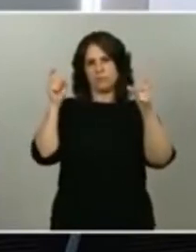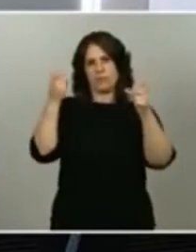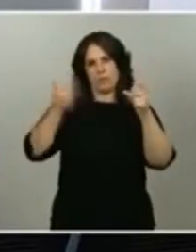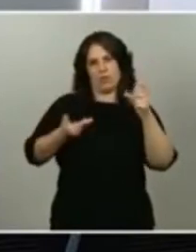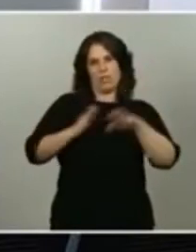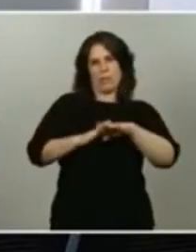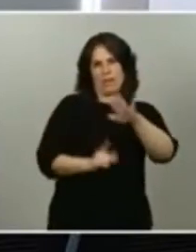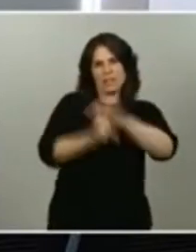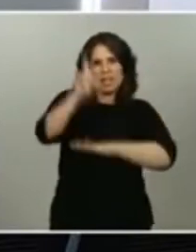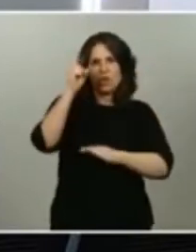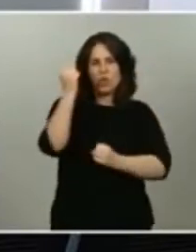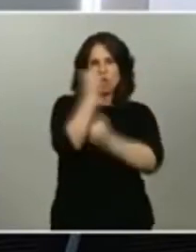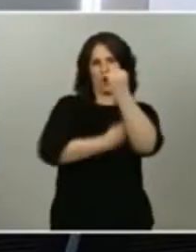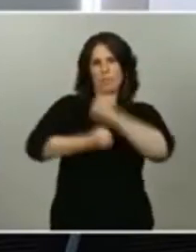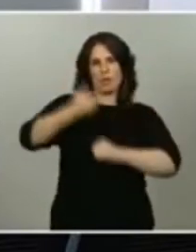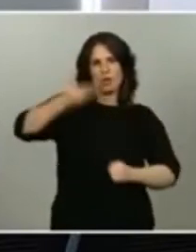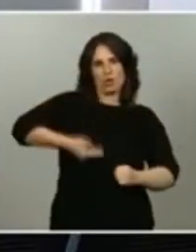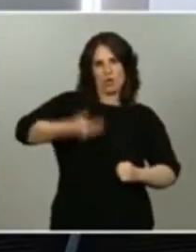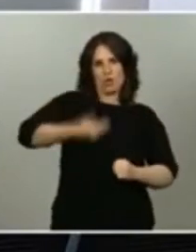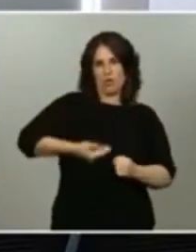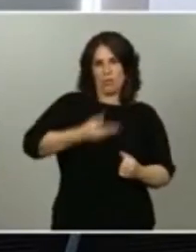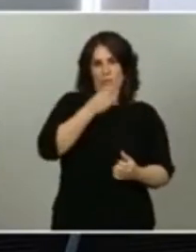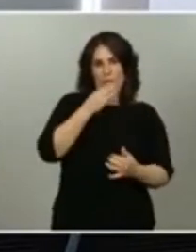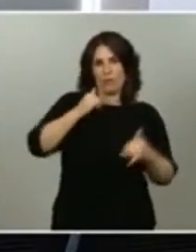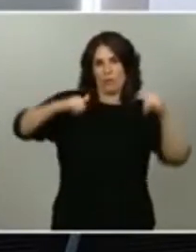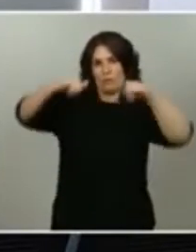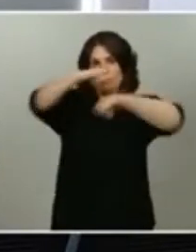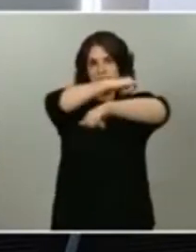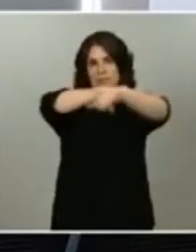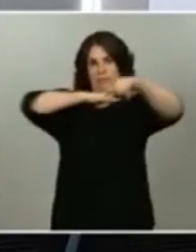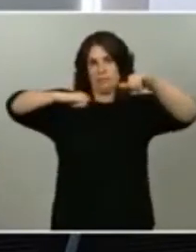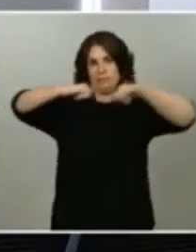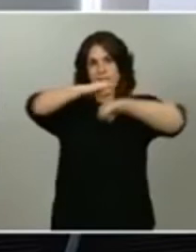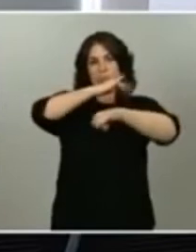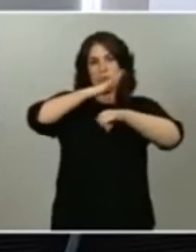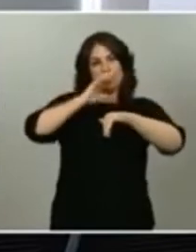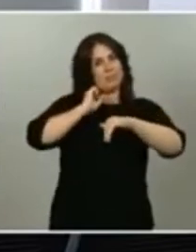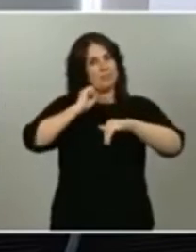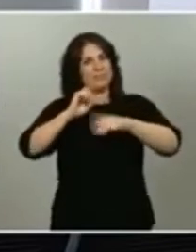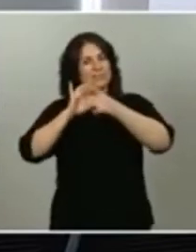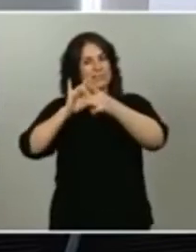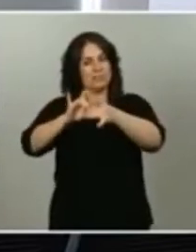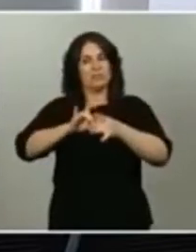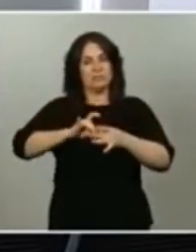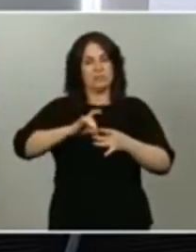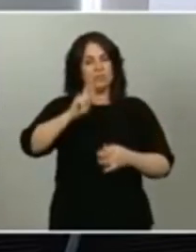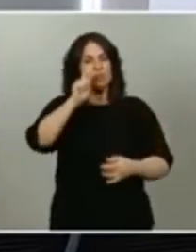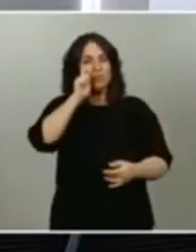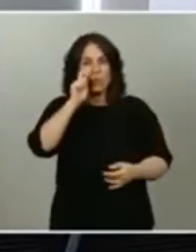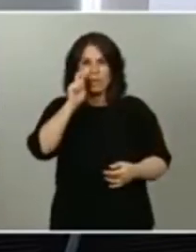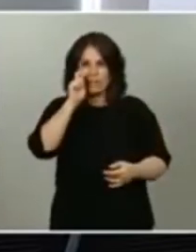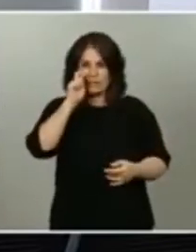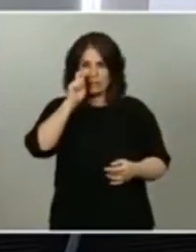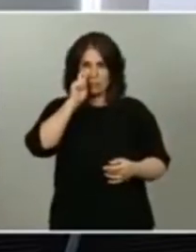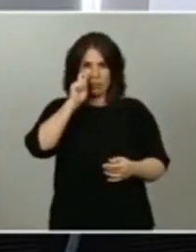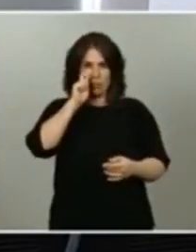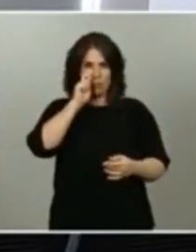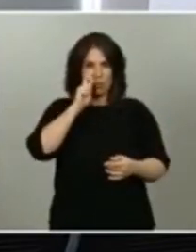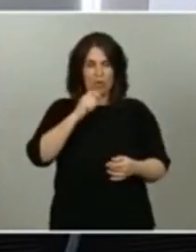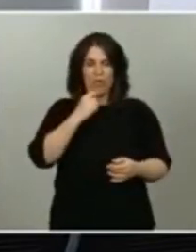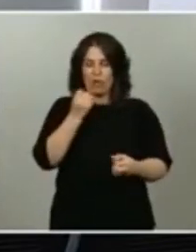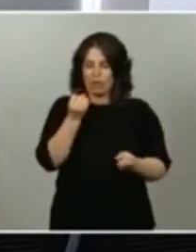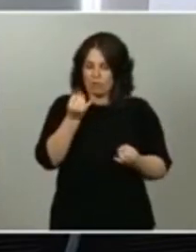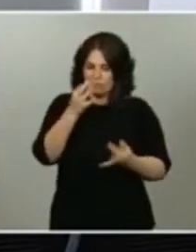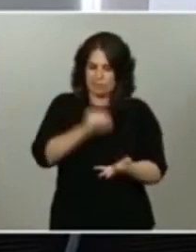importante como es el tráfico aéreo porque el turismo sigue siendo y lo diré todas las veces que haga falta una parte fundamental de nuestra